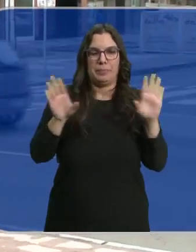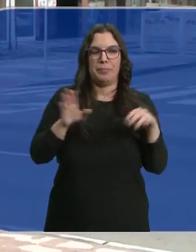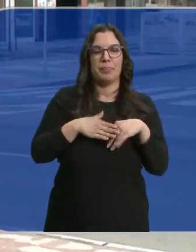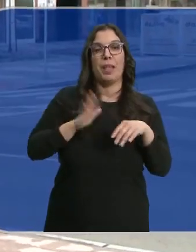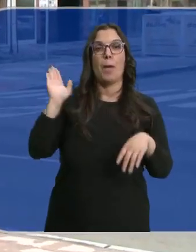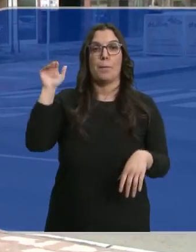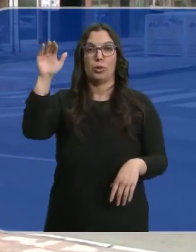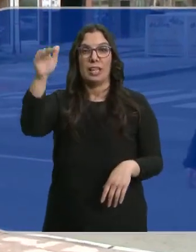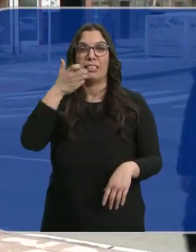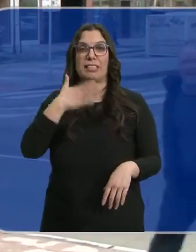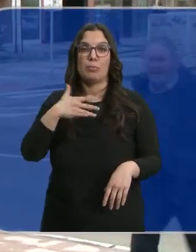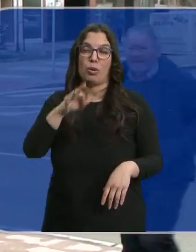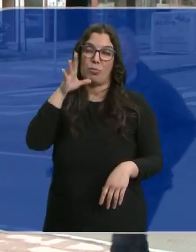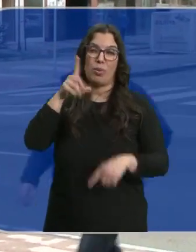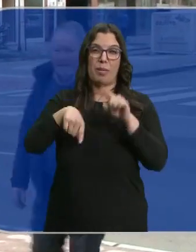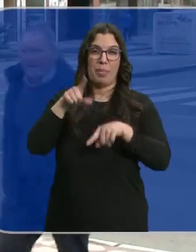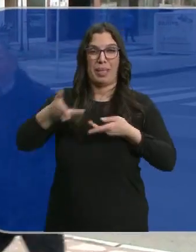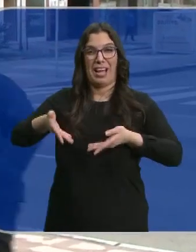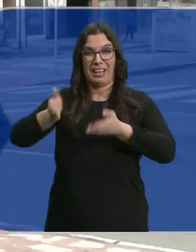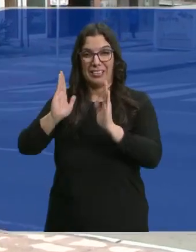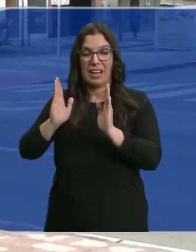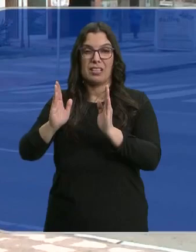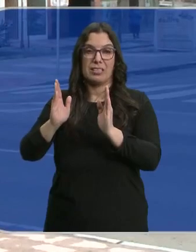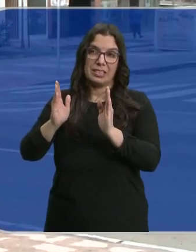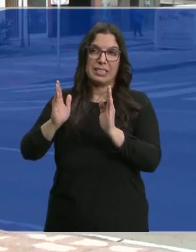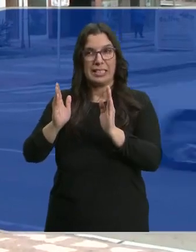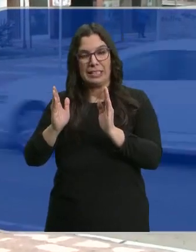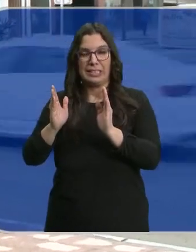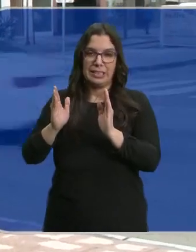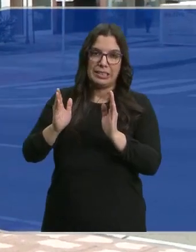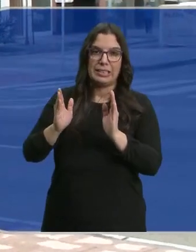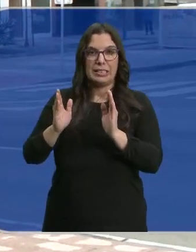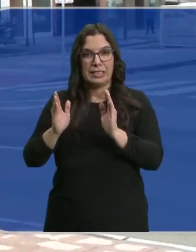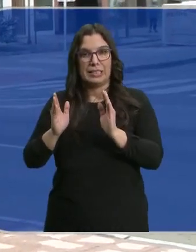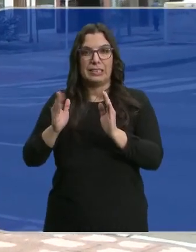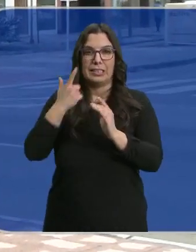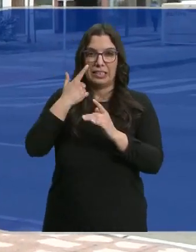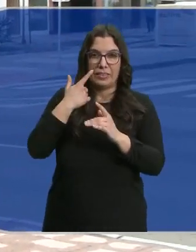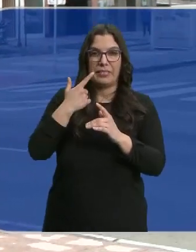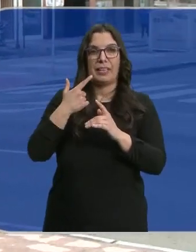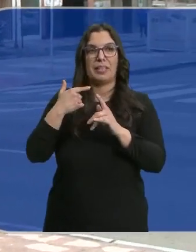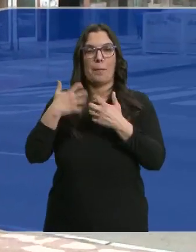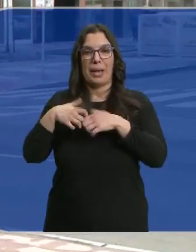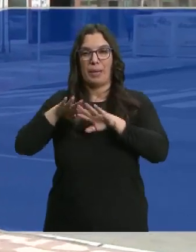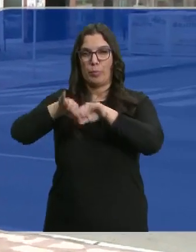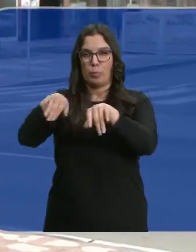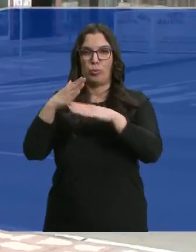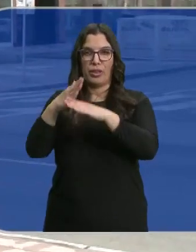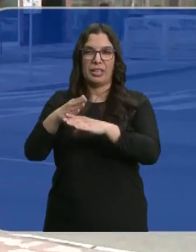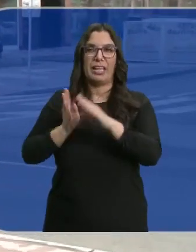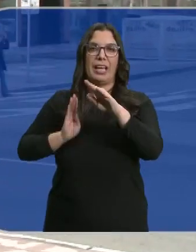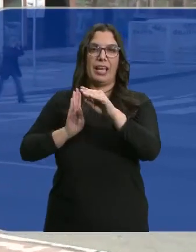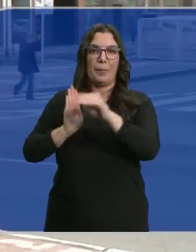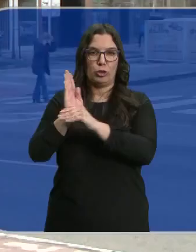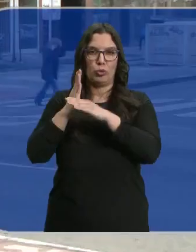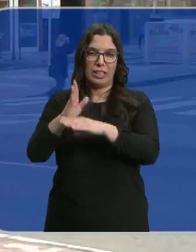Ir a la montaña si se puede, porque ya te digo que las carreteras allí pues no van a la esquitaña de suficientes, no hay la inversión que debería